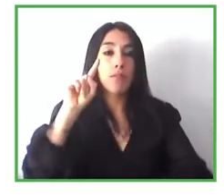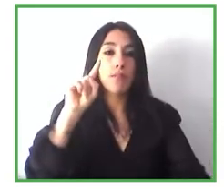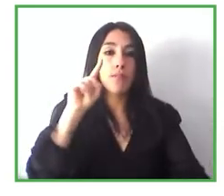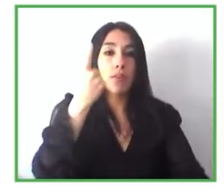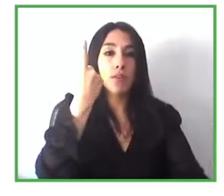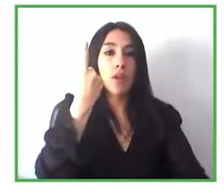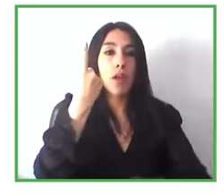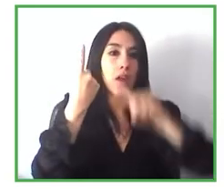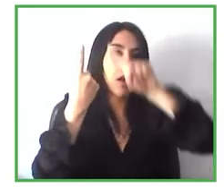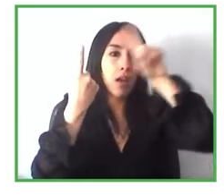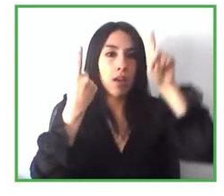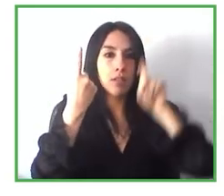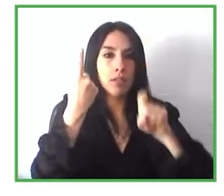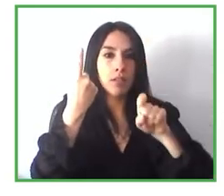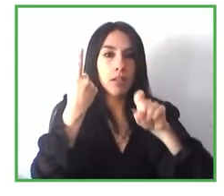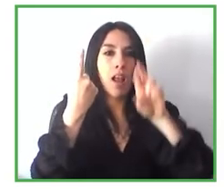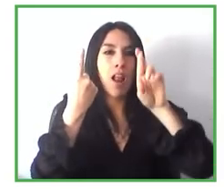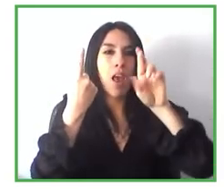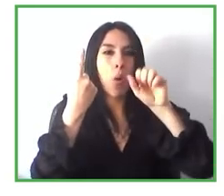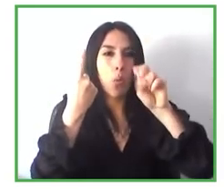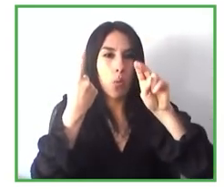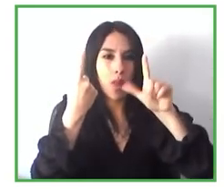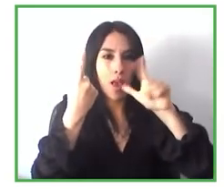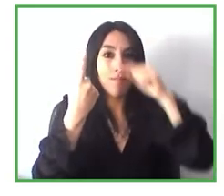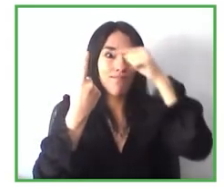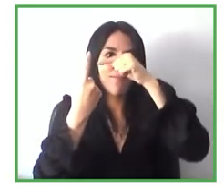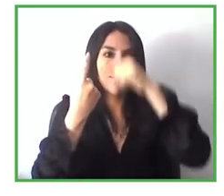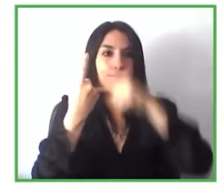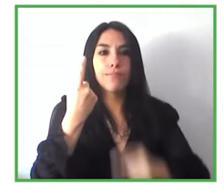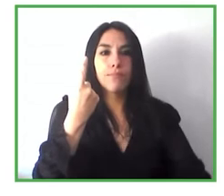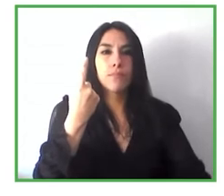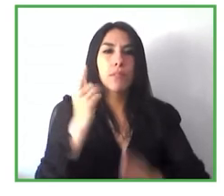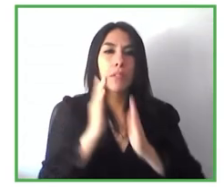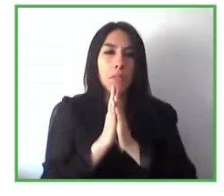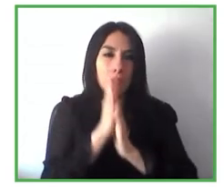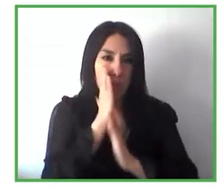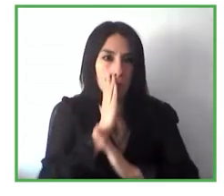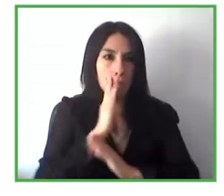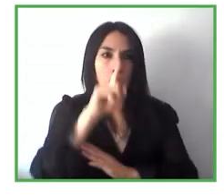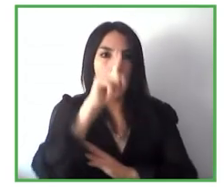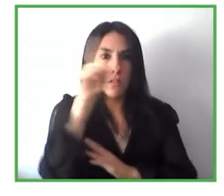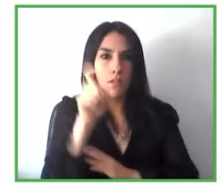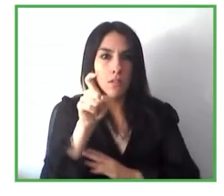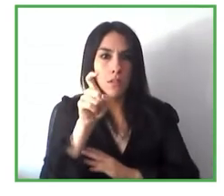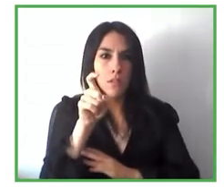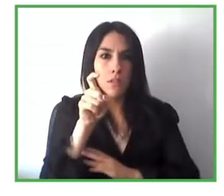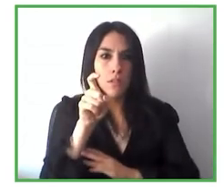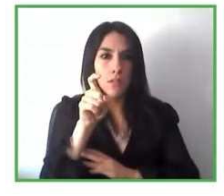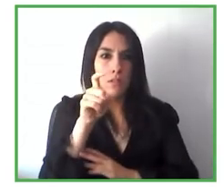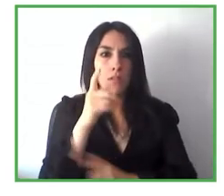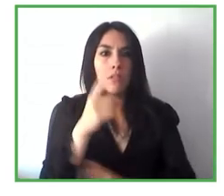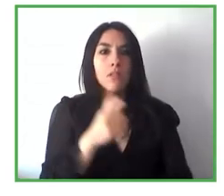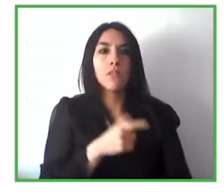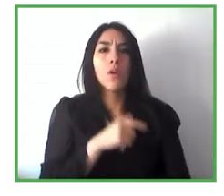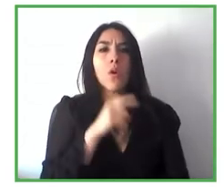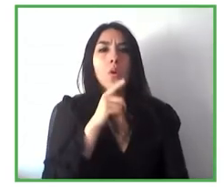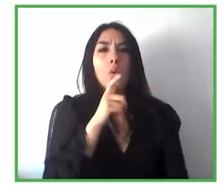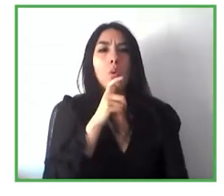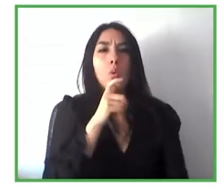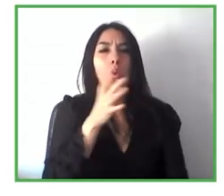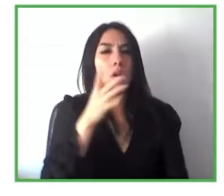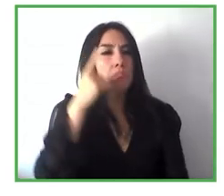Raúl por favor quería preguntarte cómo tenéis previsto escalar vuestra solución de Navilens